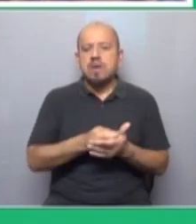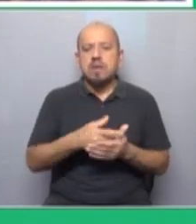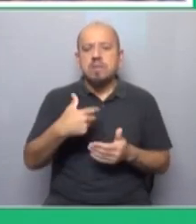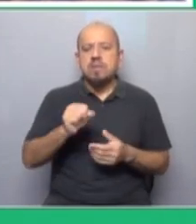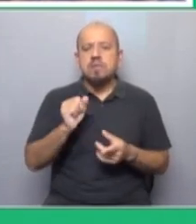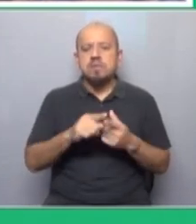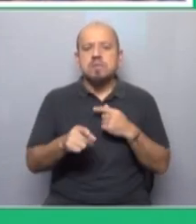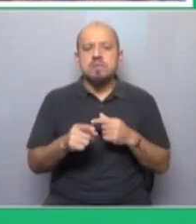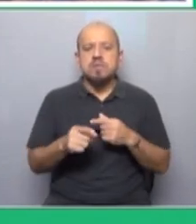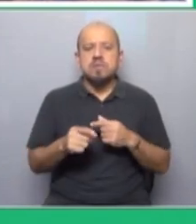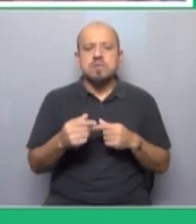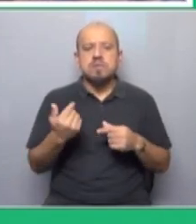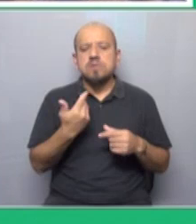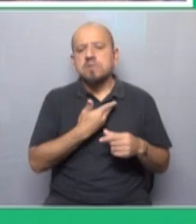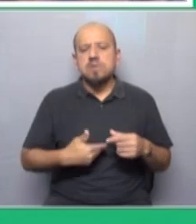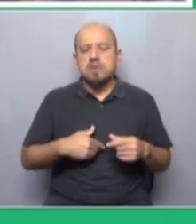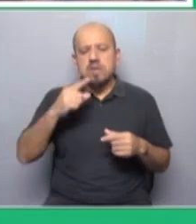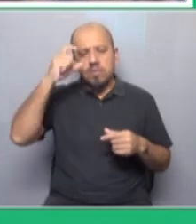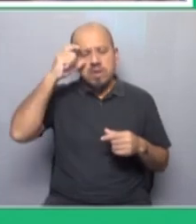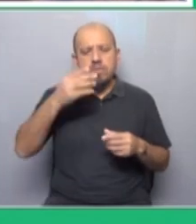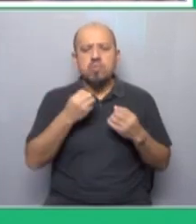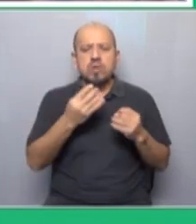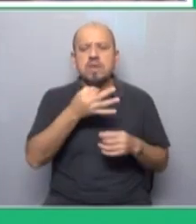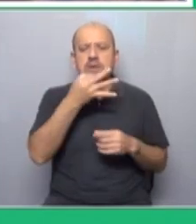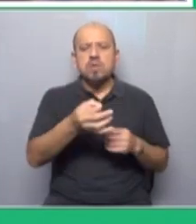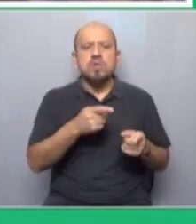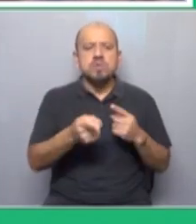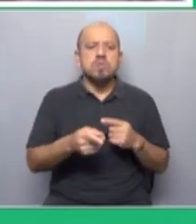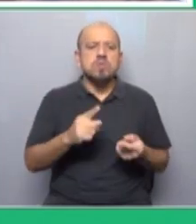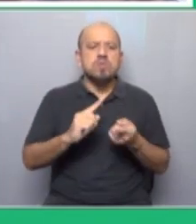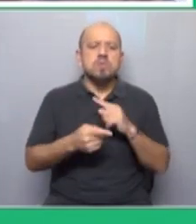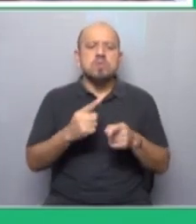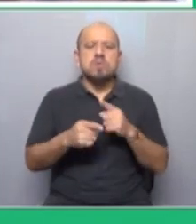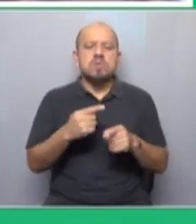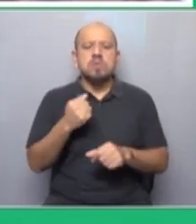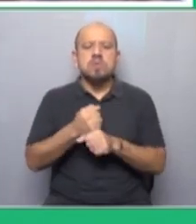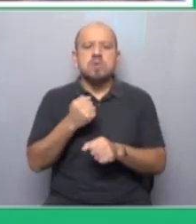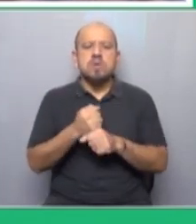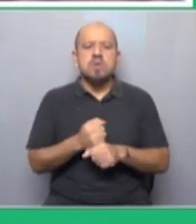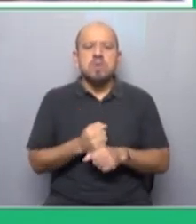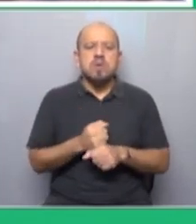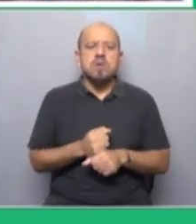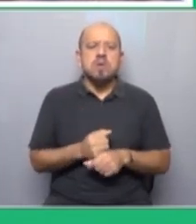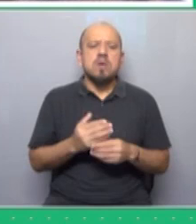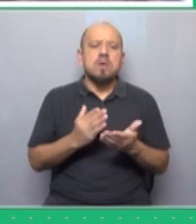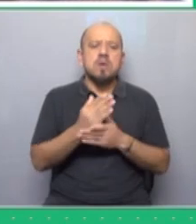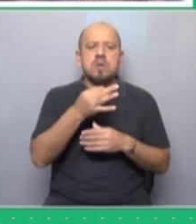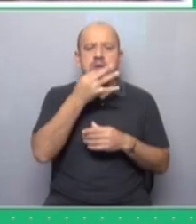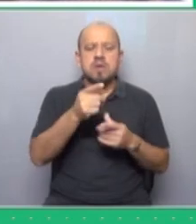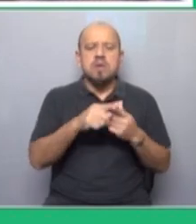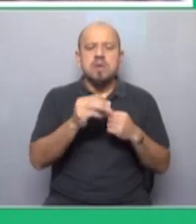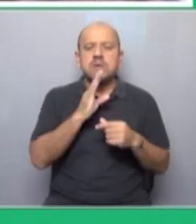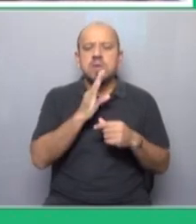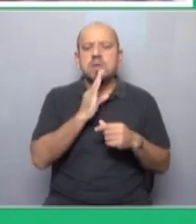llevó al presidente Biden a manifestarse de esta manera y cuál es su relación con la clase trabajadora? Siempre se dice en el mundo migrante